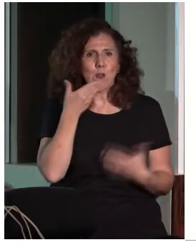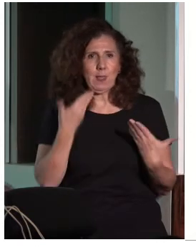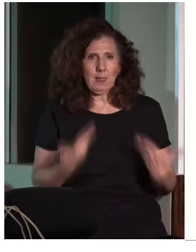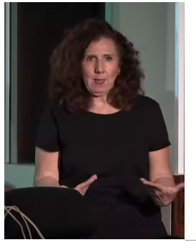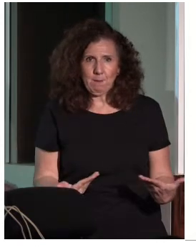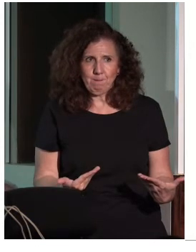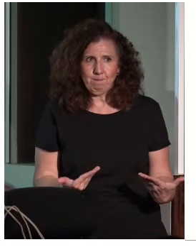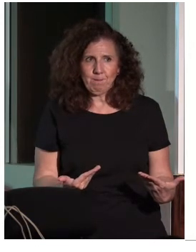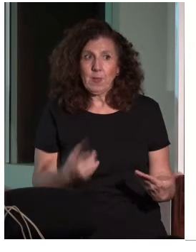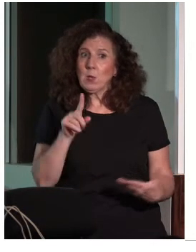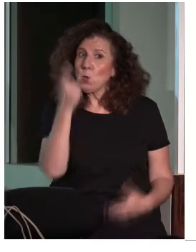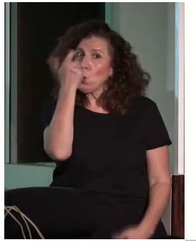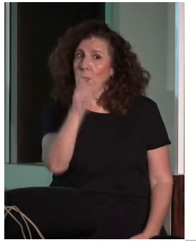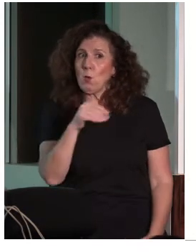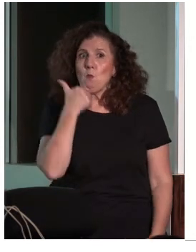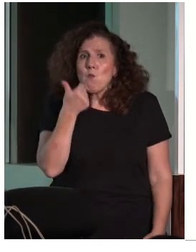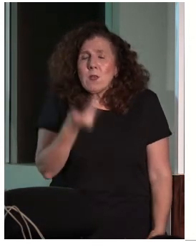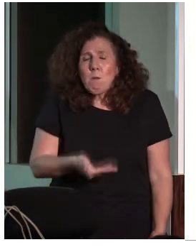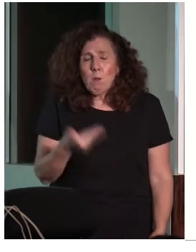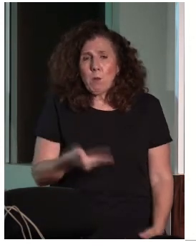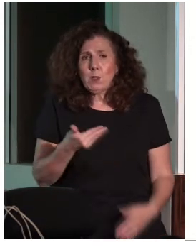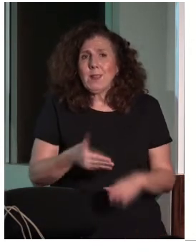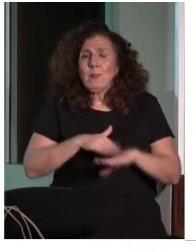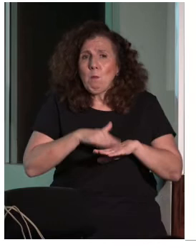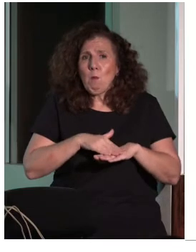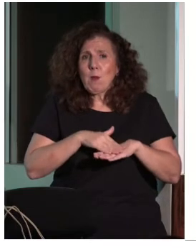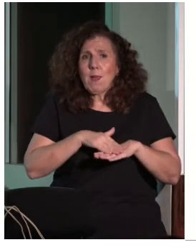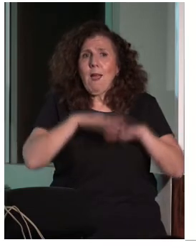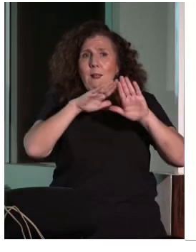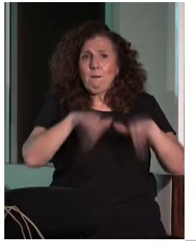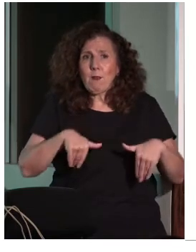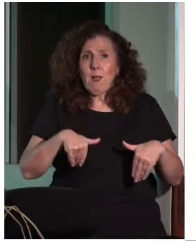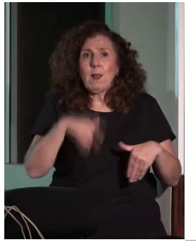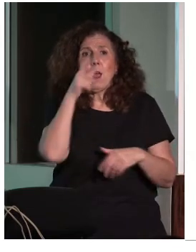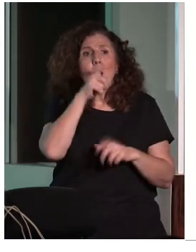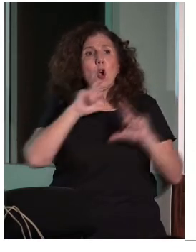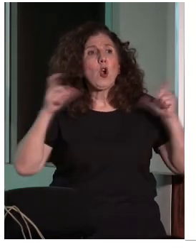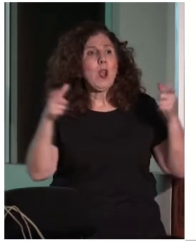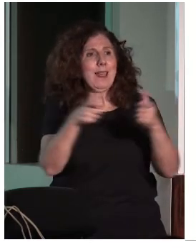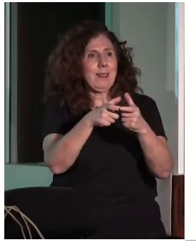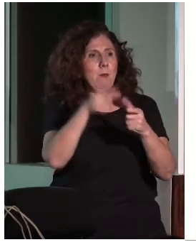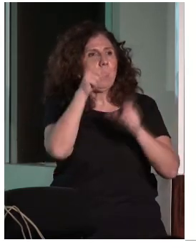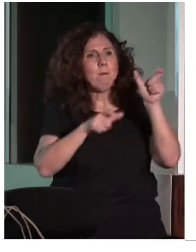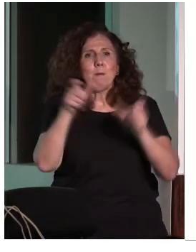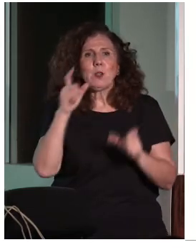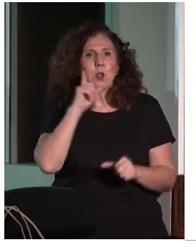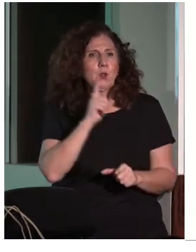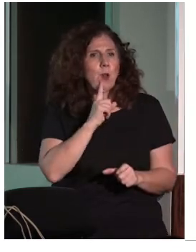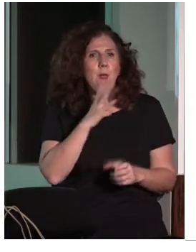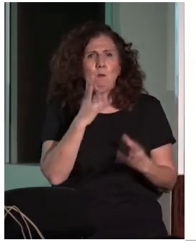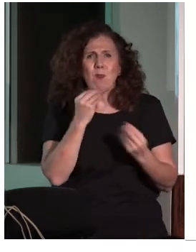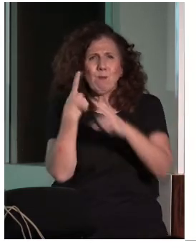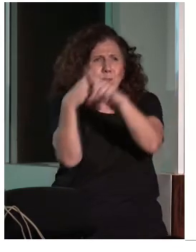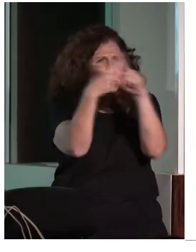es significativo, porque nos va a llevar a que el colectivo de personas sordas es muy heterogéneo. No hay dos